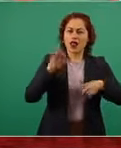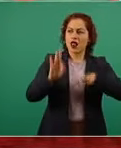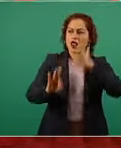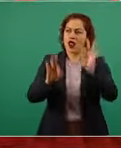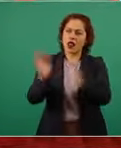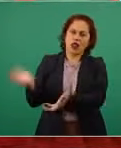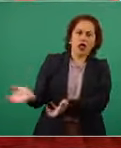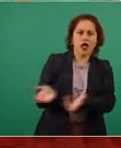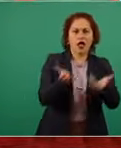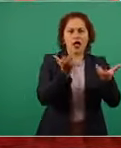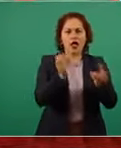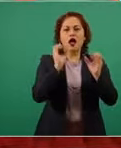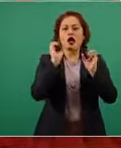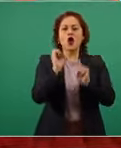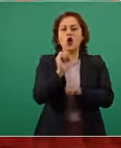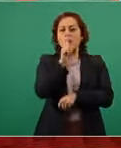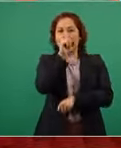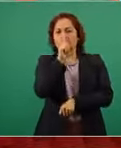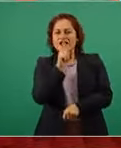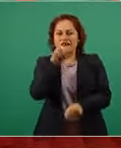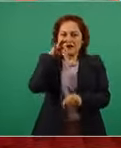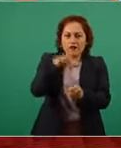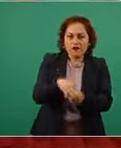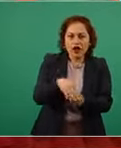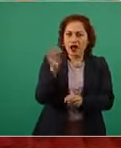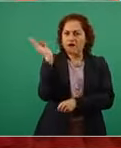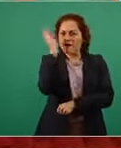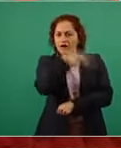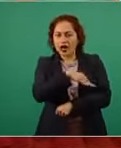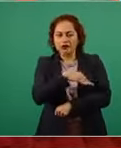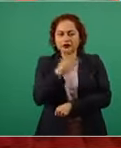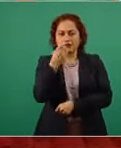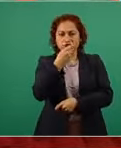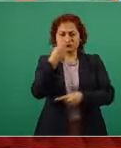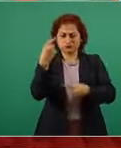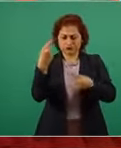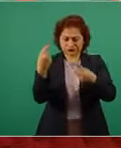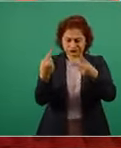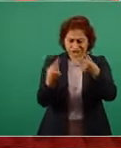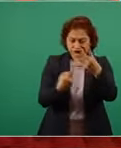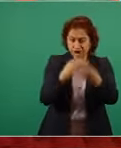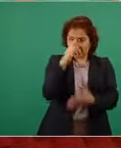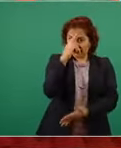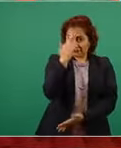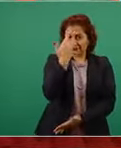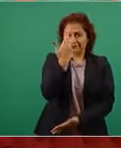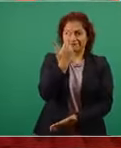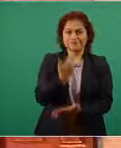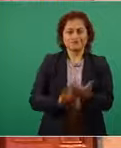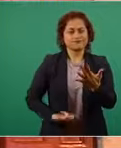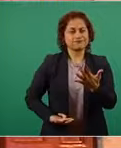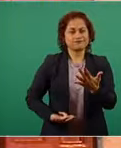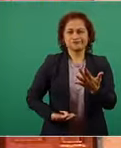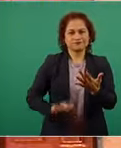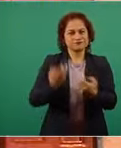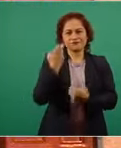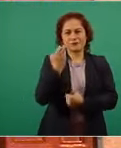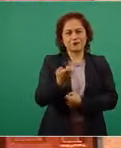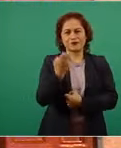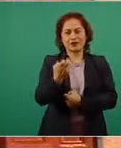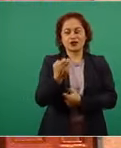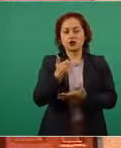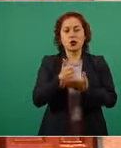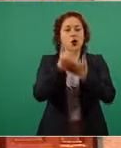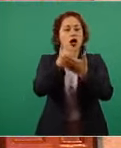de actas y todas esas abominables prácticas ilegales y antidemocráticas que